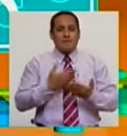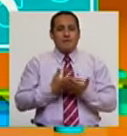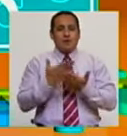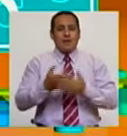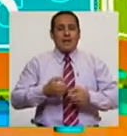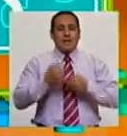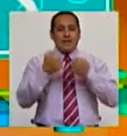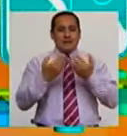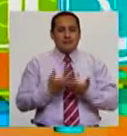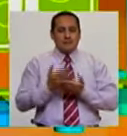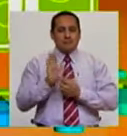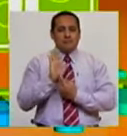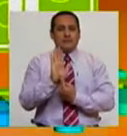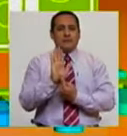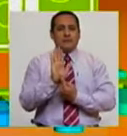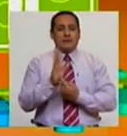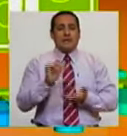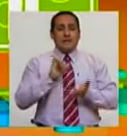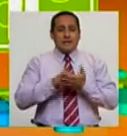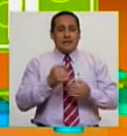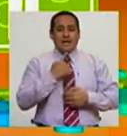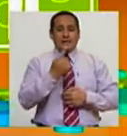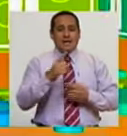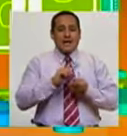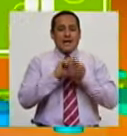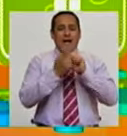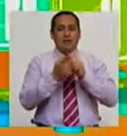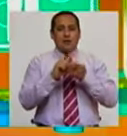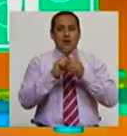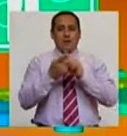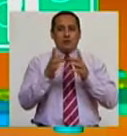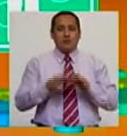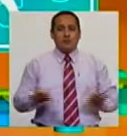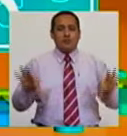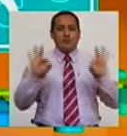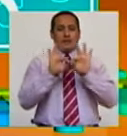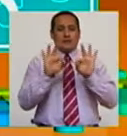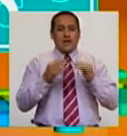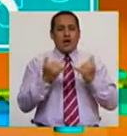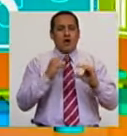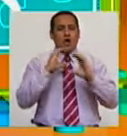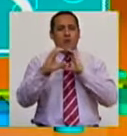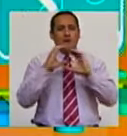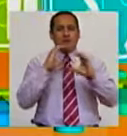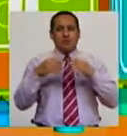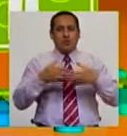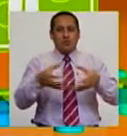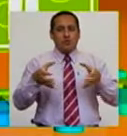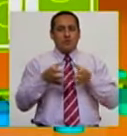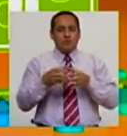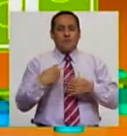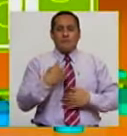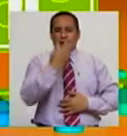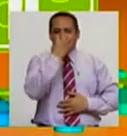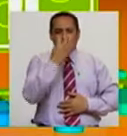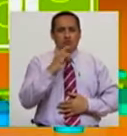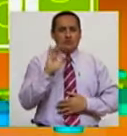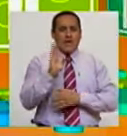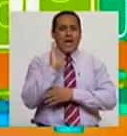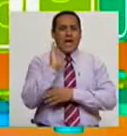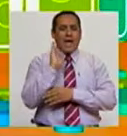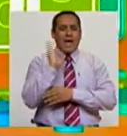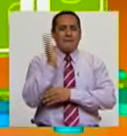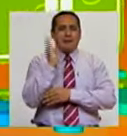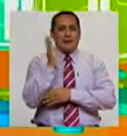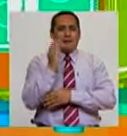establecidas y que se hagan remodelaciones importantes. Conversaremos con el grupo Payasos de Emergencia.